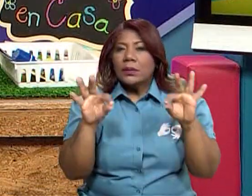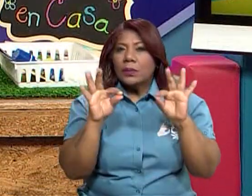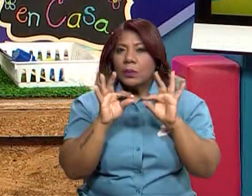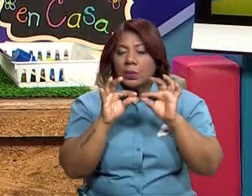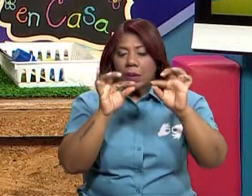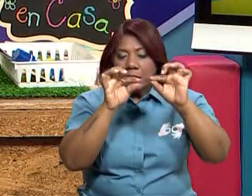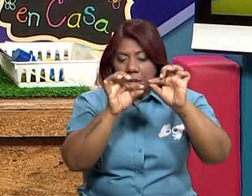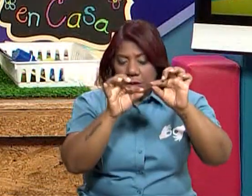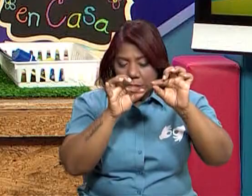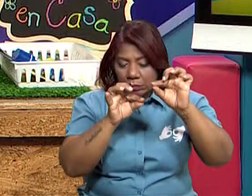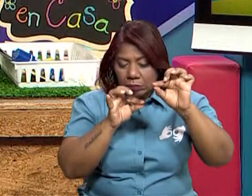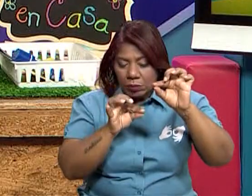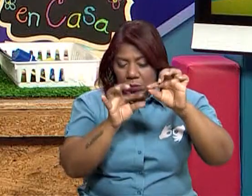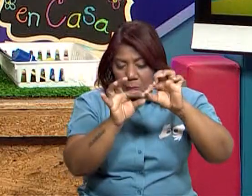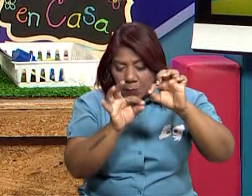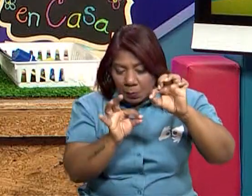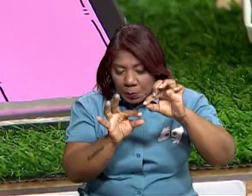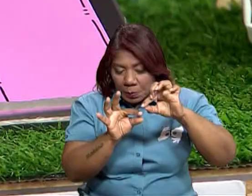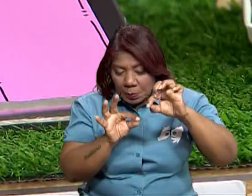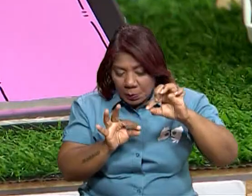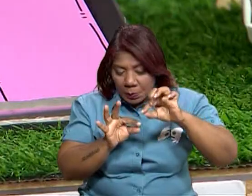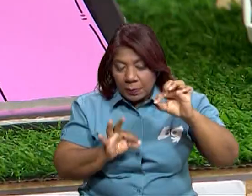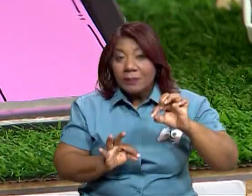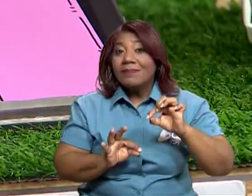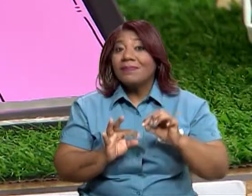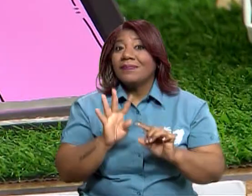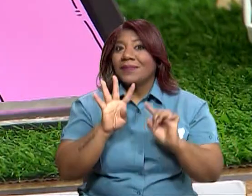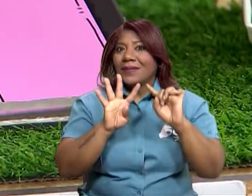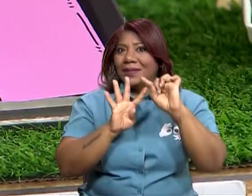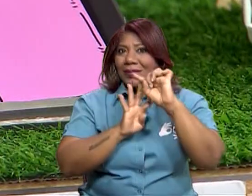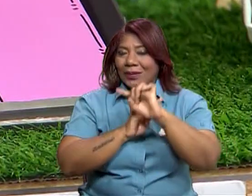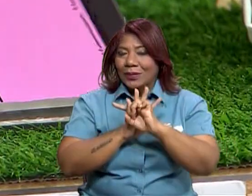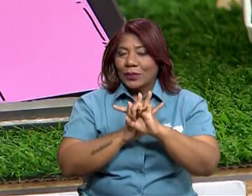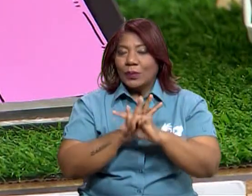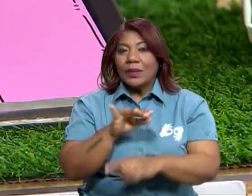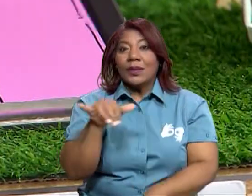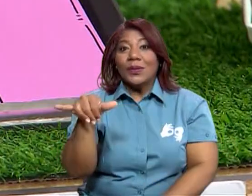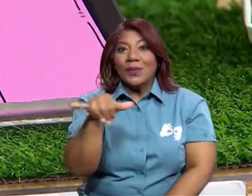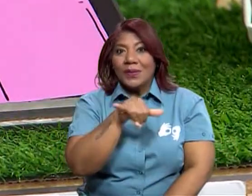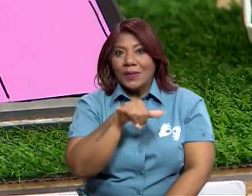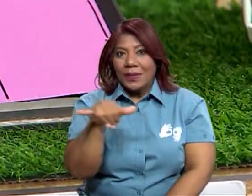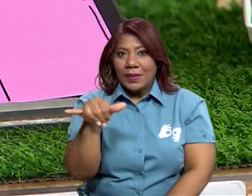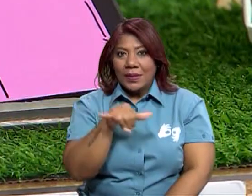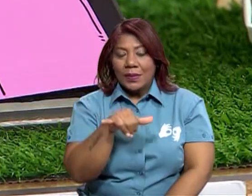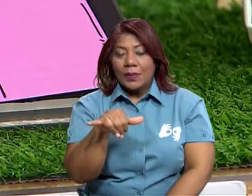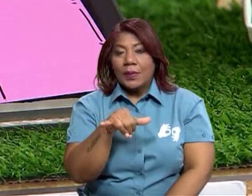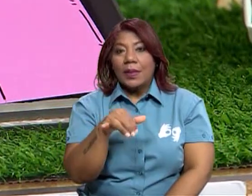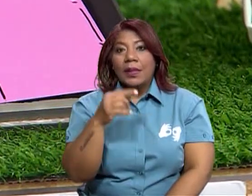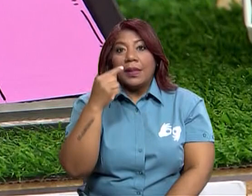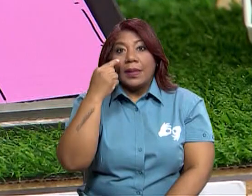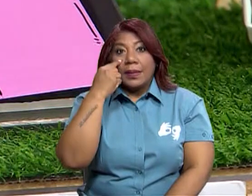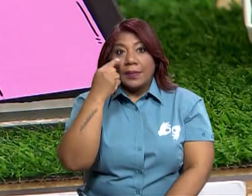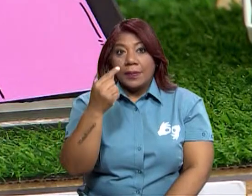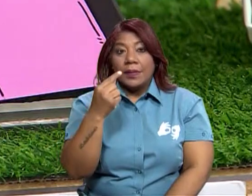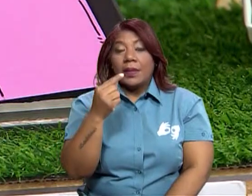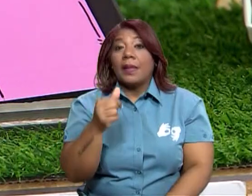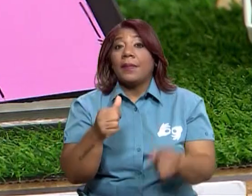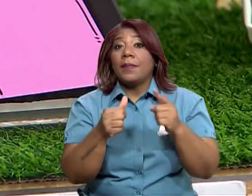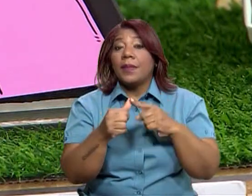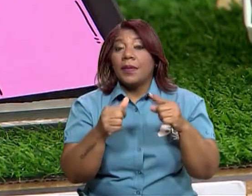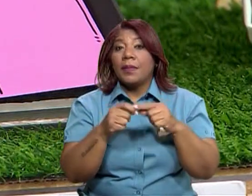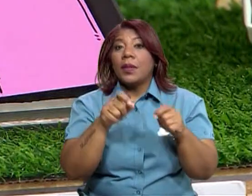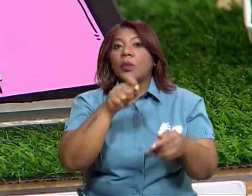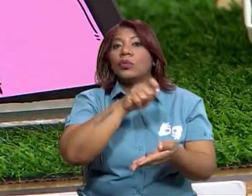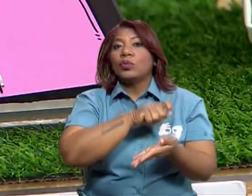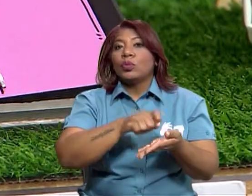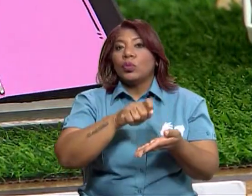Espacios iguales. ¿Sí? Vamos a recortar. ¿Ok? Las líneas están realizadas con lápiz primero por si están un